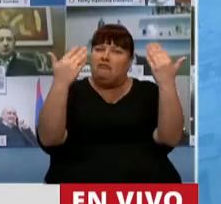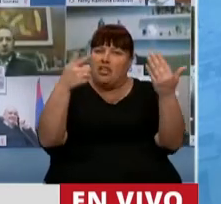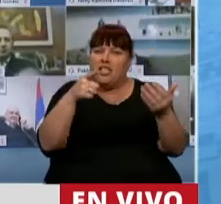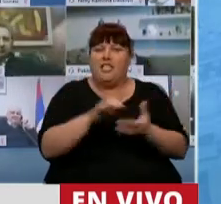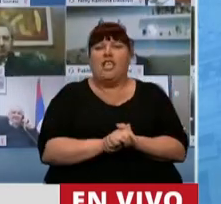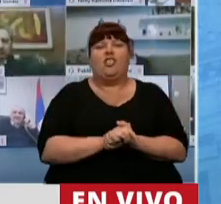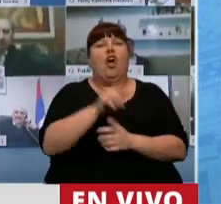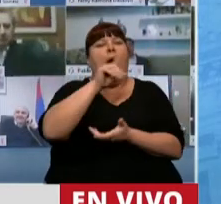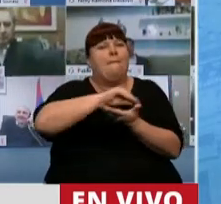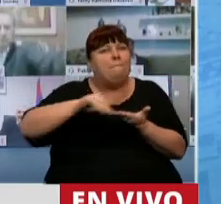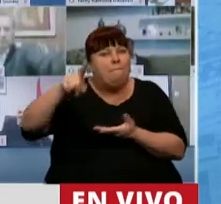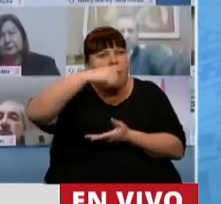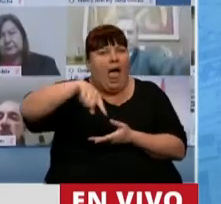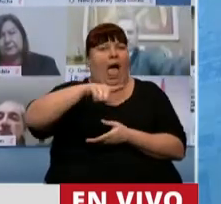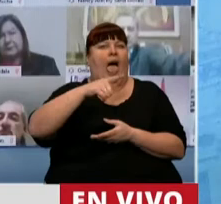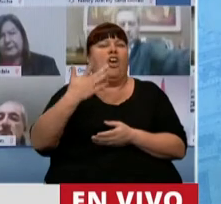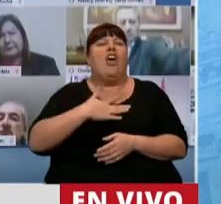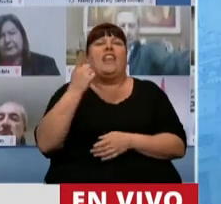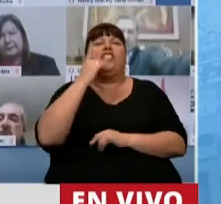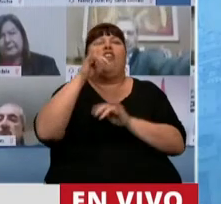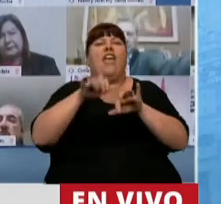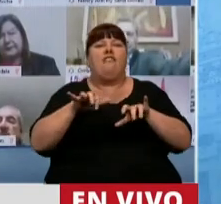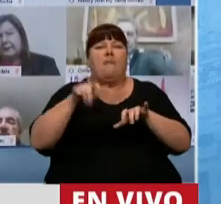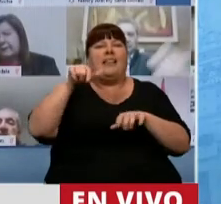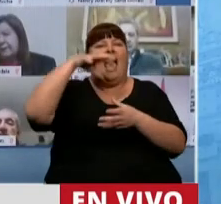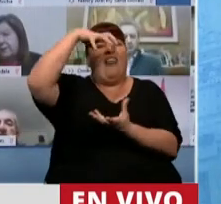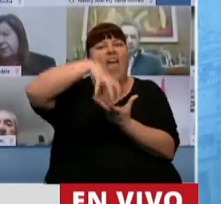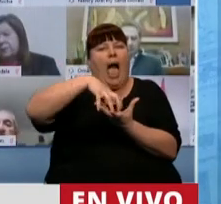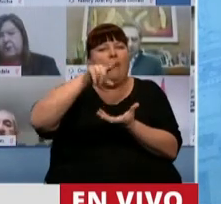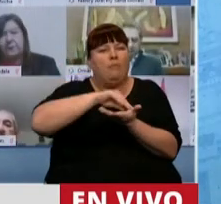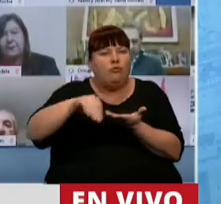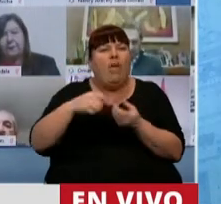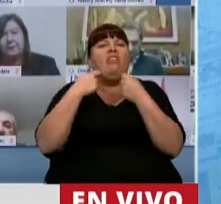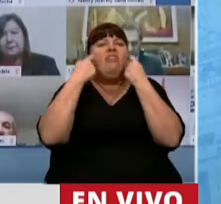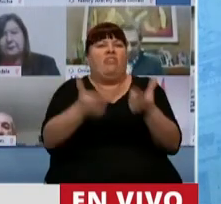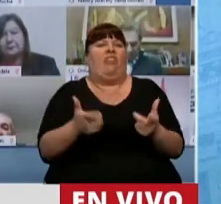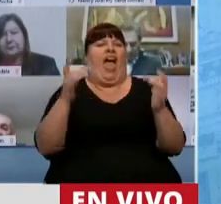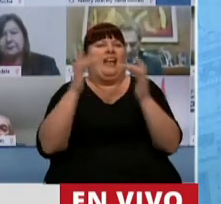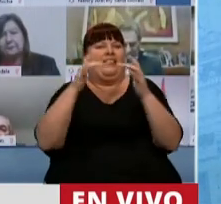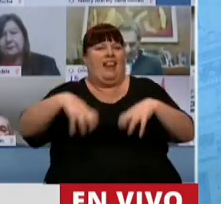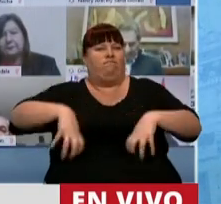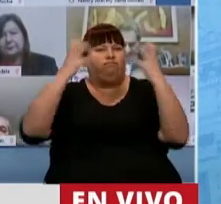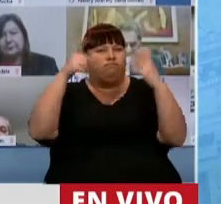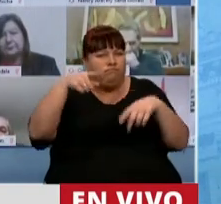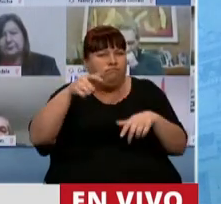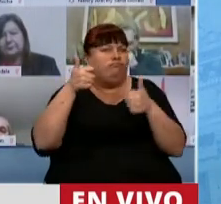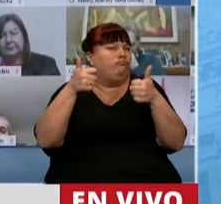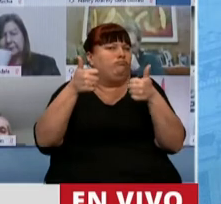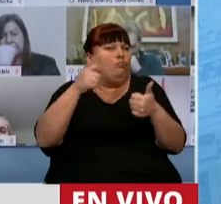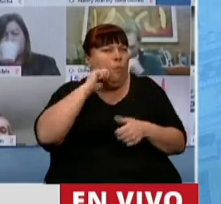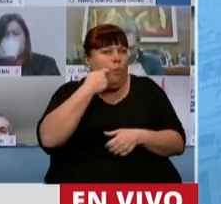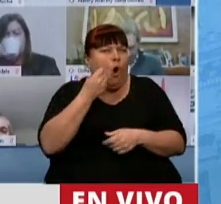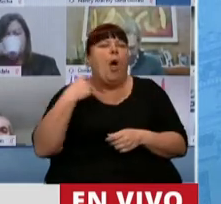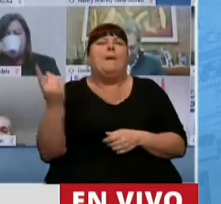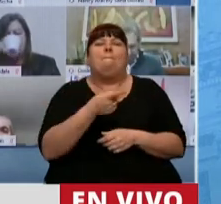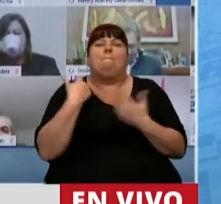al personal que conduce la dirección de informática de la Cámara, que ha puesto esta herramienta fenomenal para